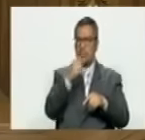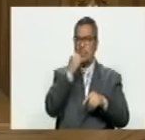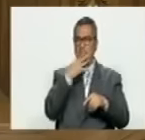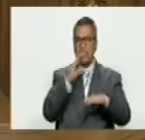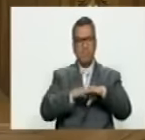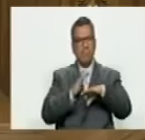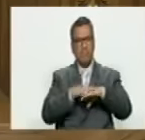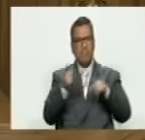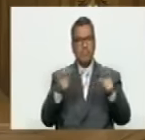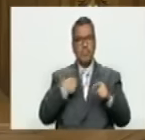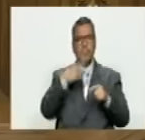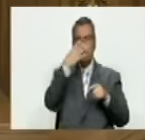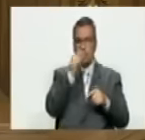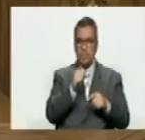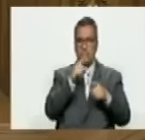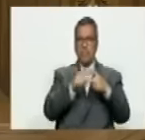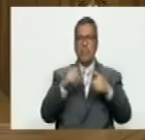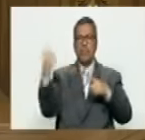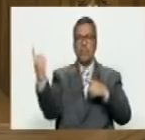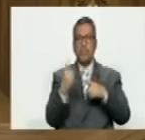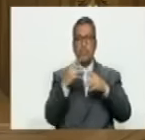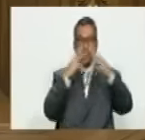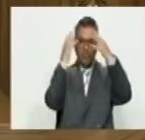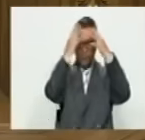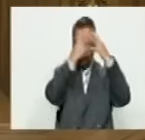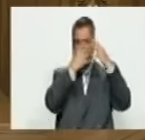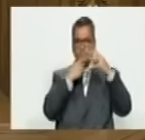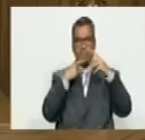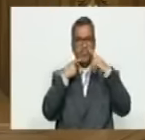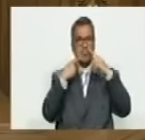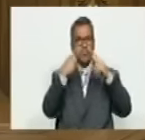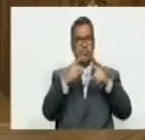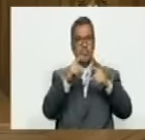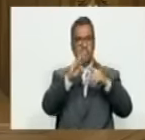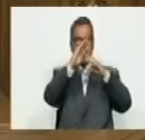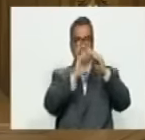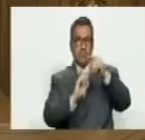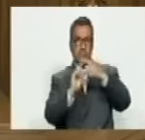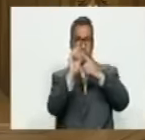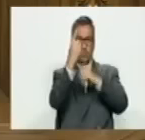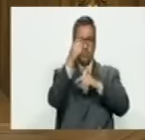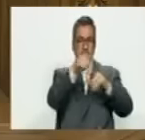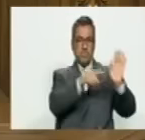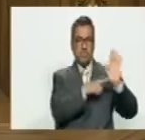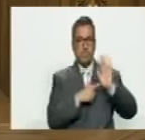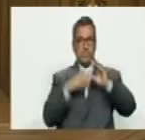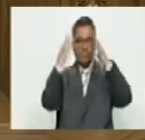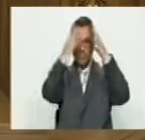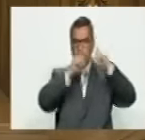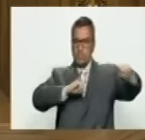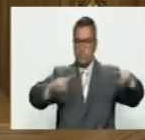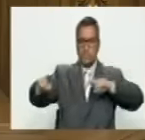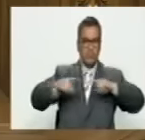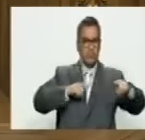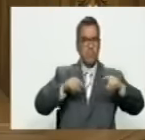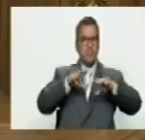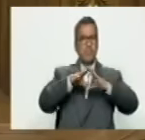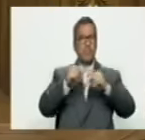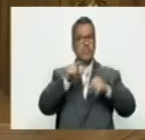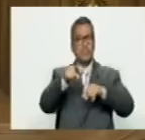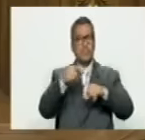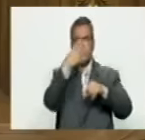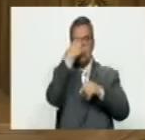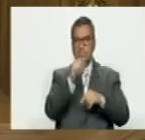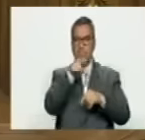pasando y si uno entiende que es un pulpo que tiene una cabeza es decir hay un director del pulpo una cabeza que dirige todos los tentáculos entonces